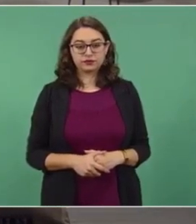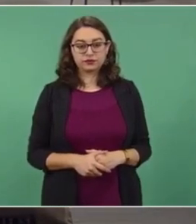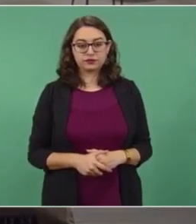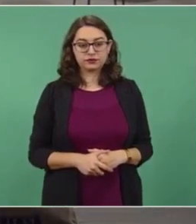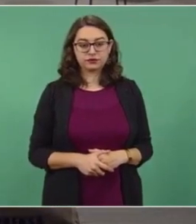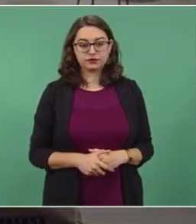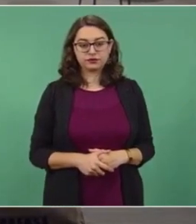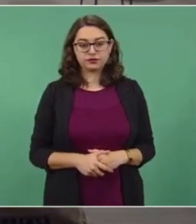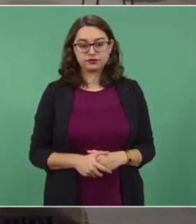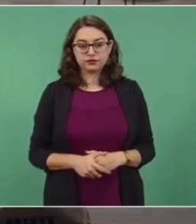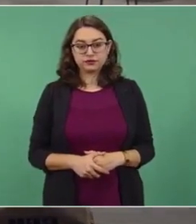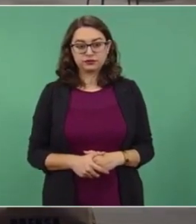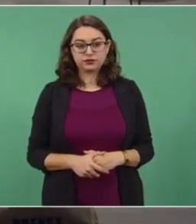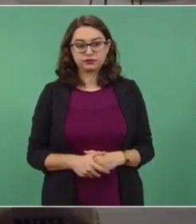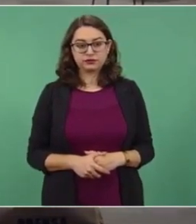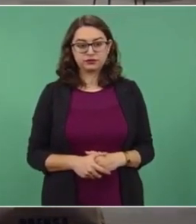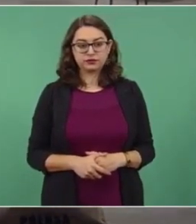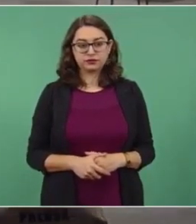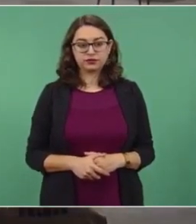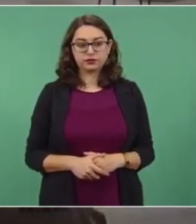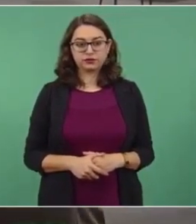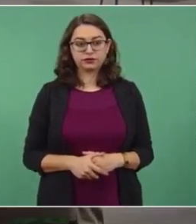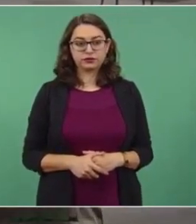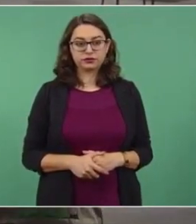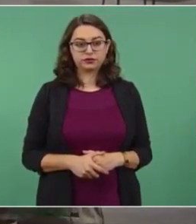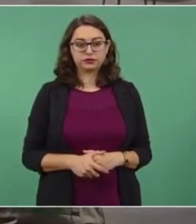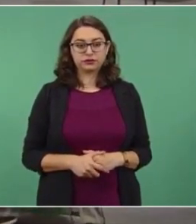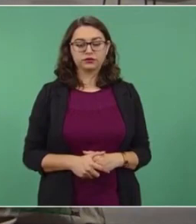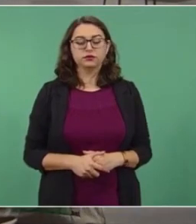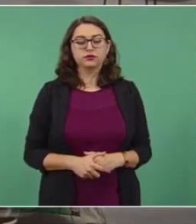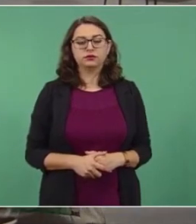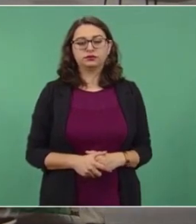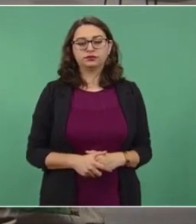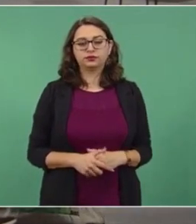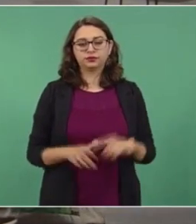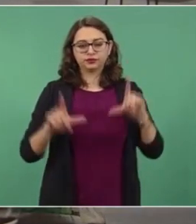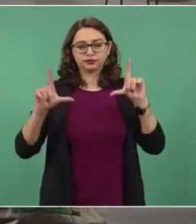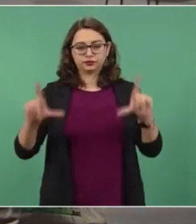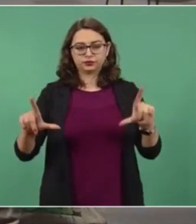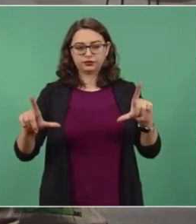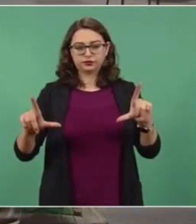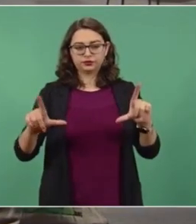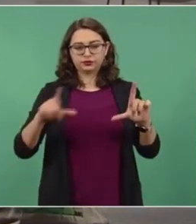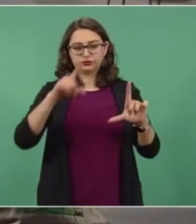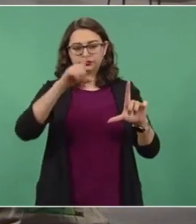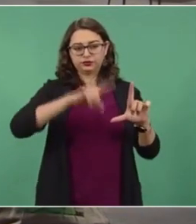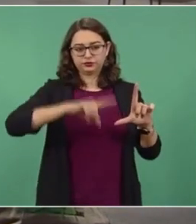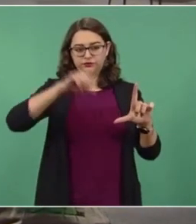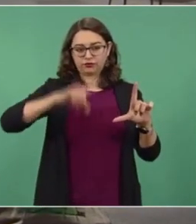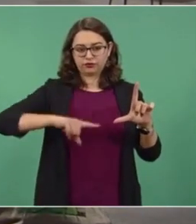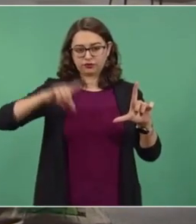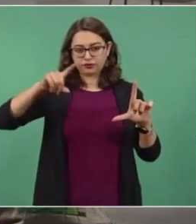Aquí abajo, por favor, para ver los meses. Esta es una gráfica sobre